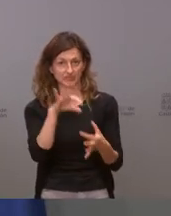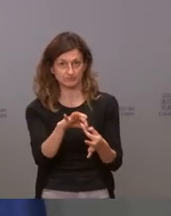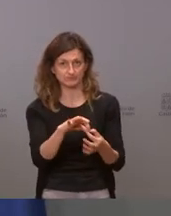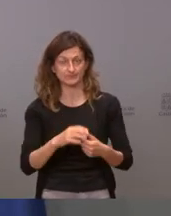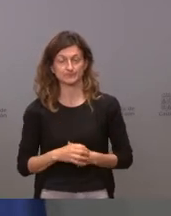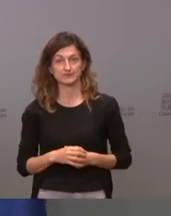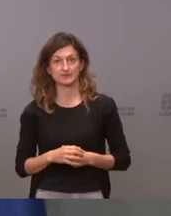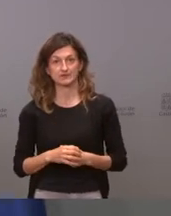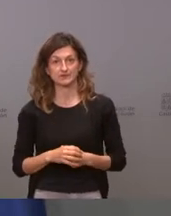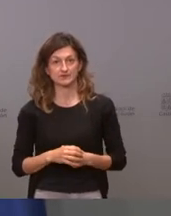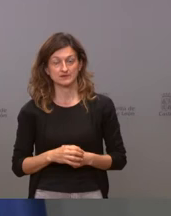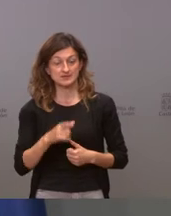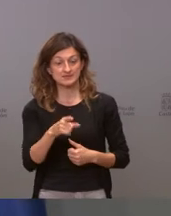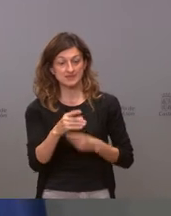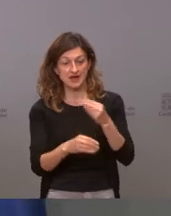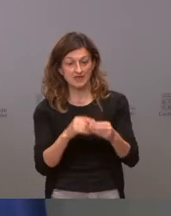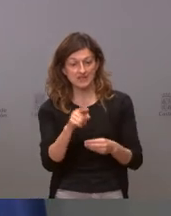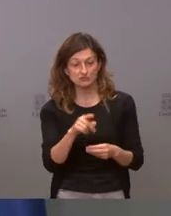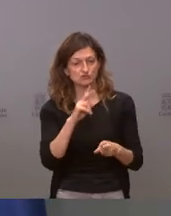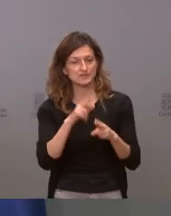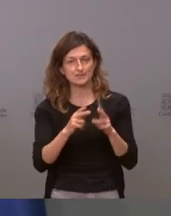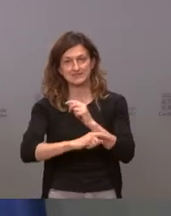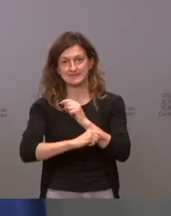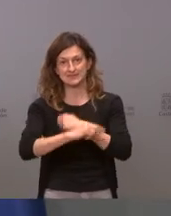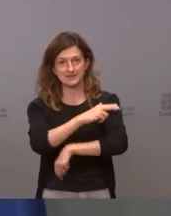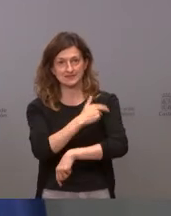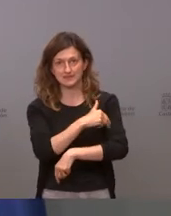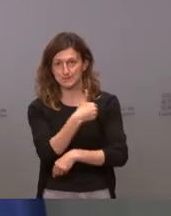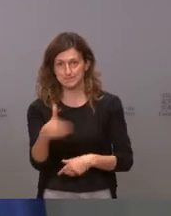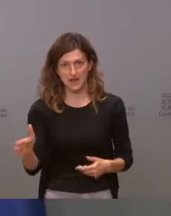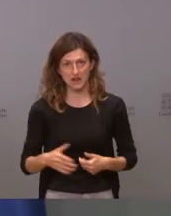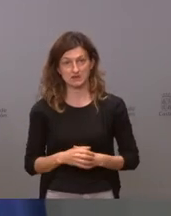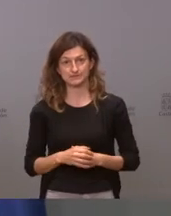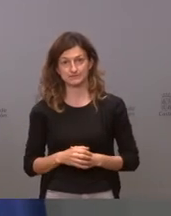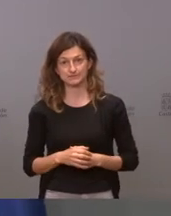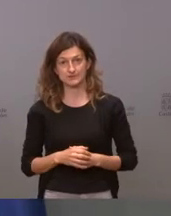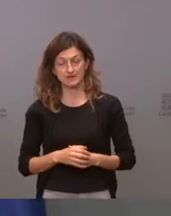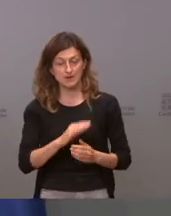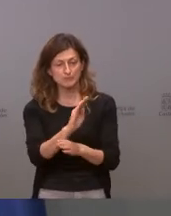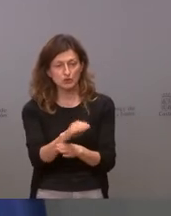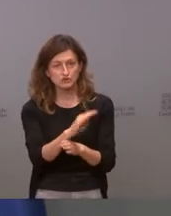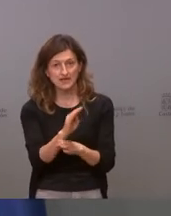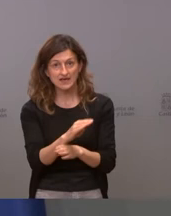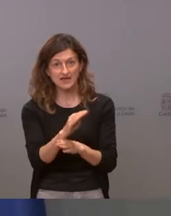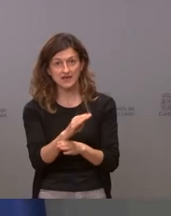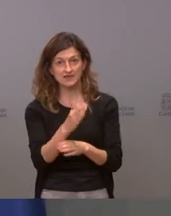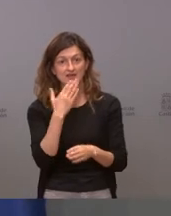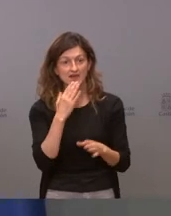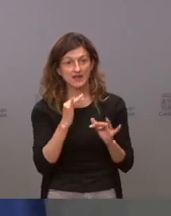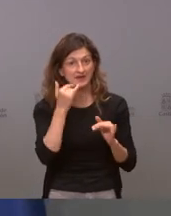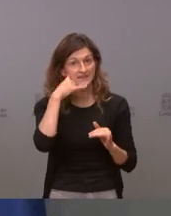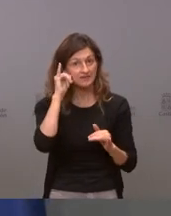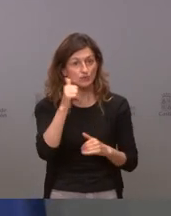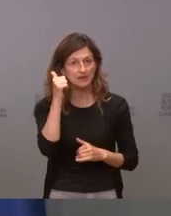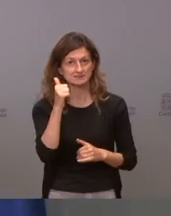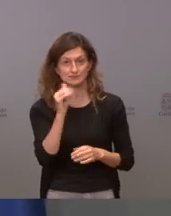y cuando haces esto haces una mala estrategia sanitaria estás desprotegiendo a gente que está en mayor riesgo que otra